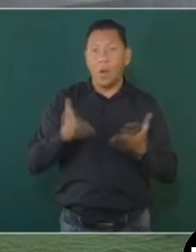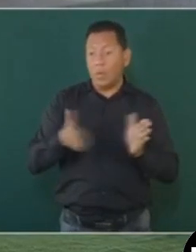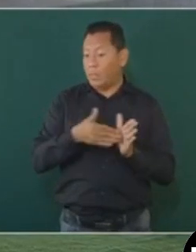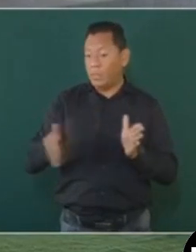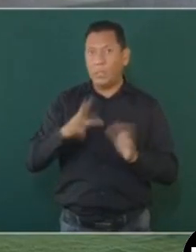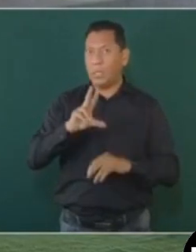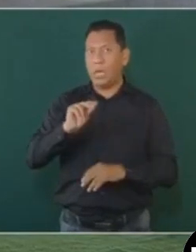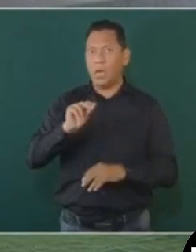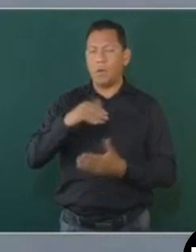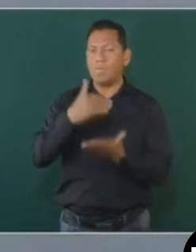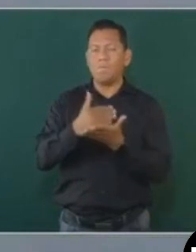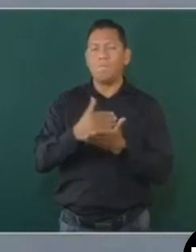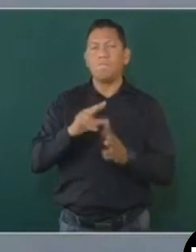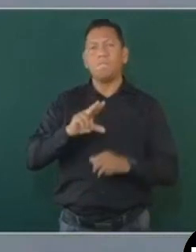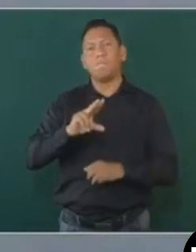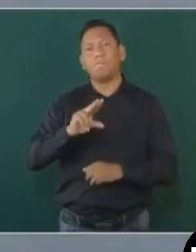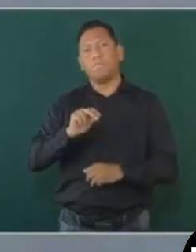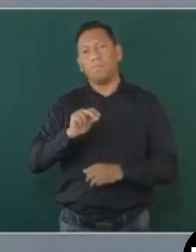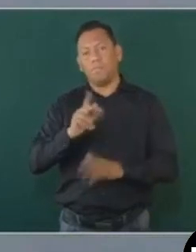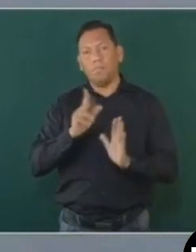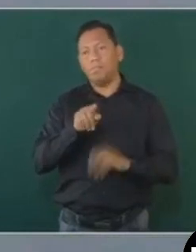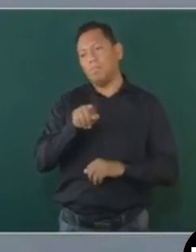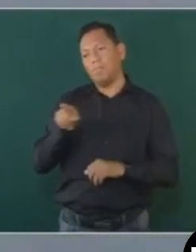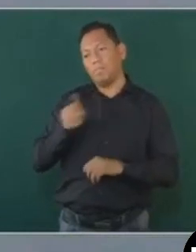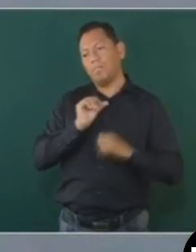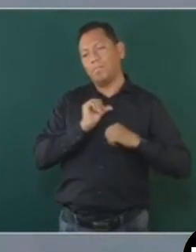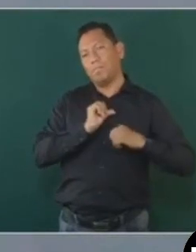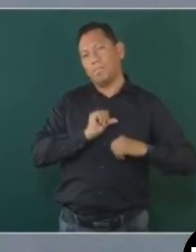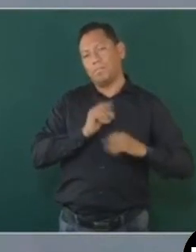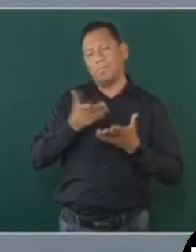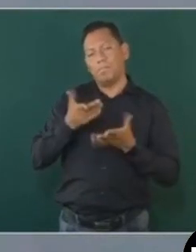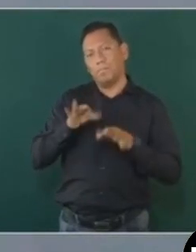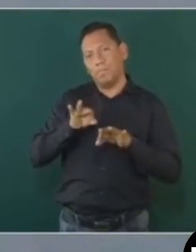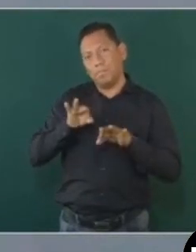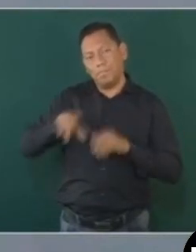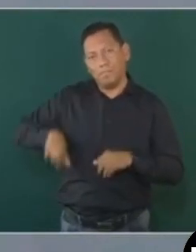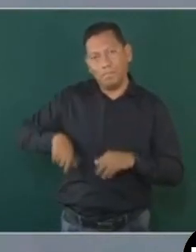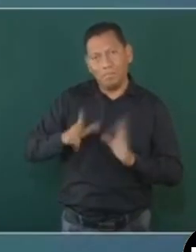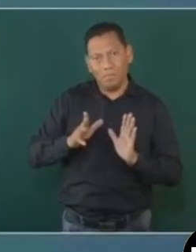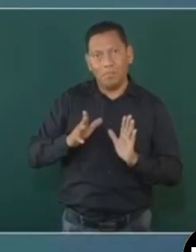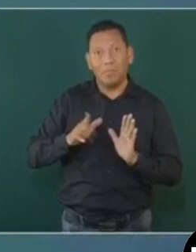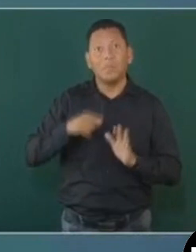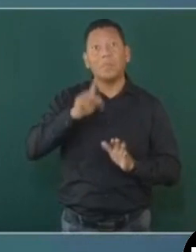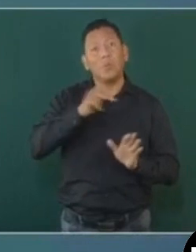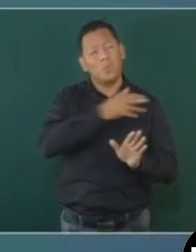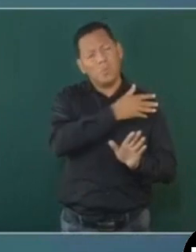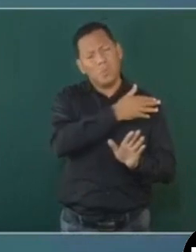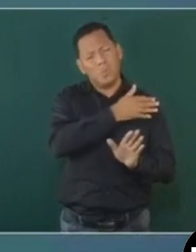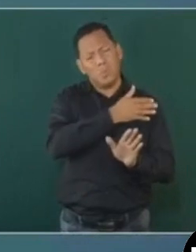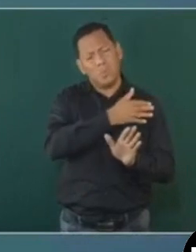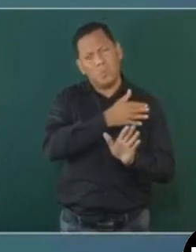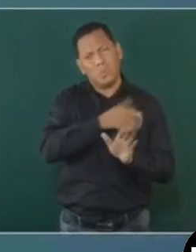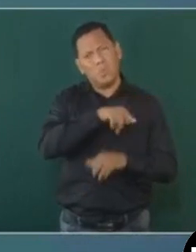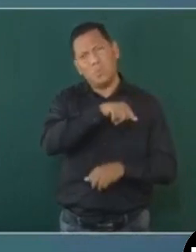para funcionarios del Ejecutivo, se siguió utilizando